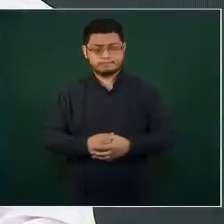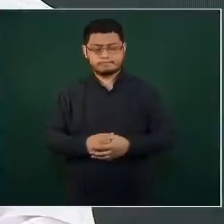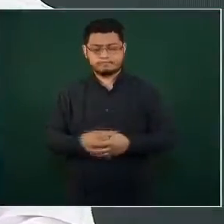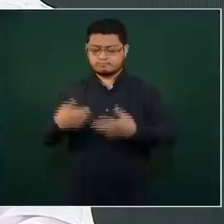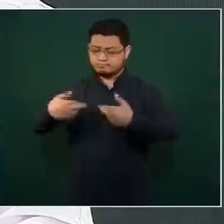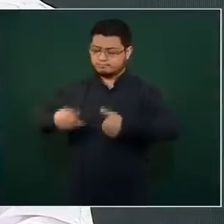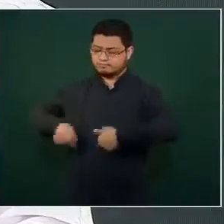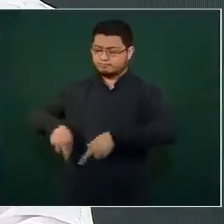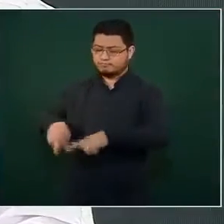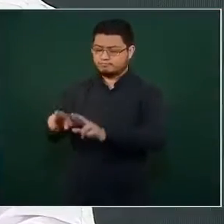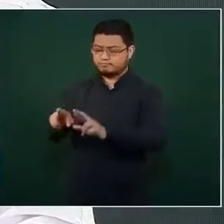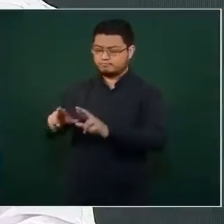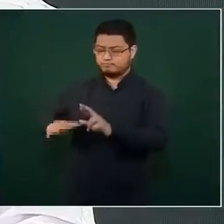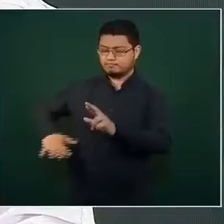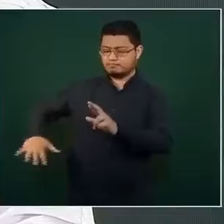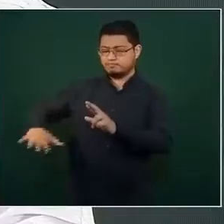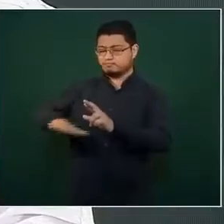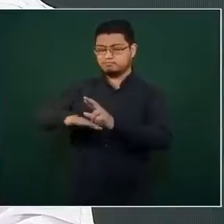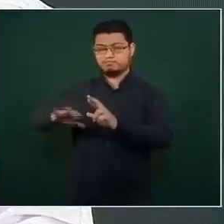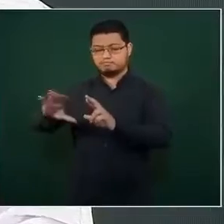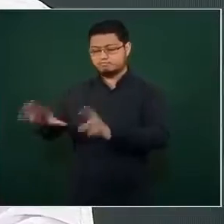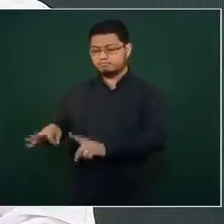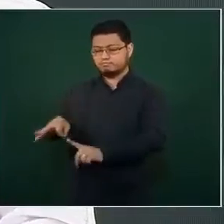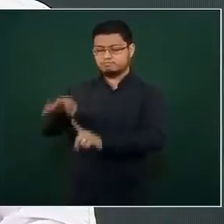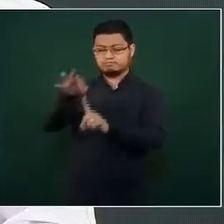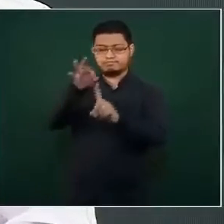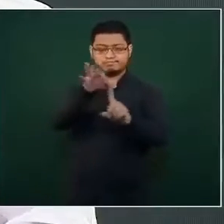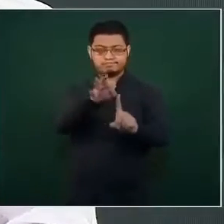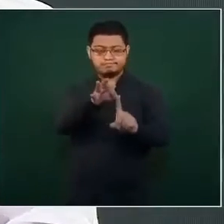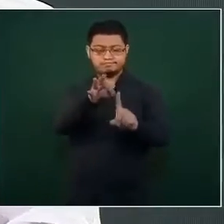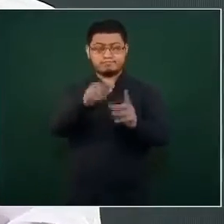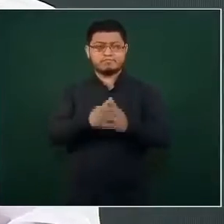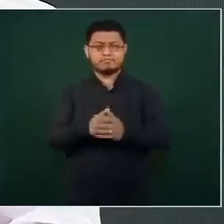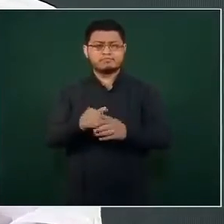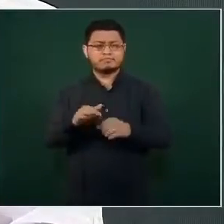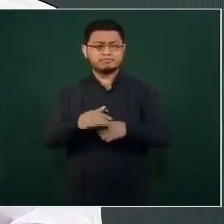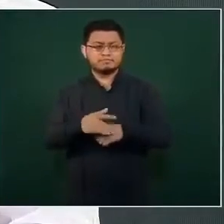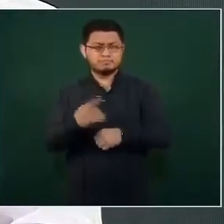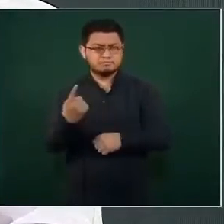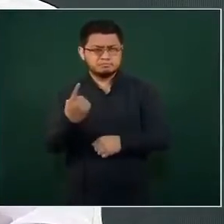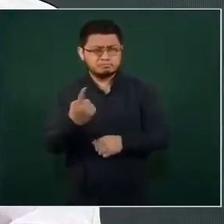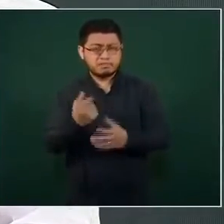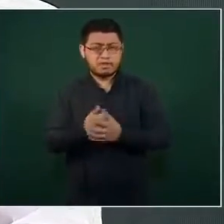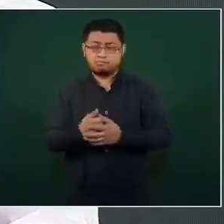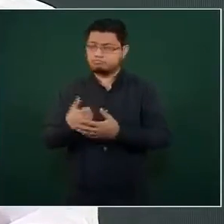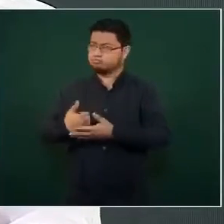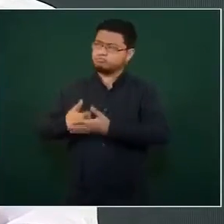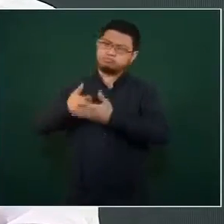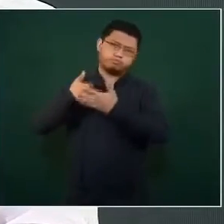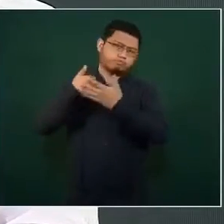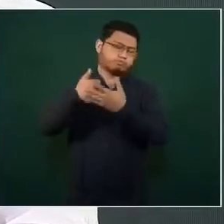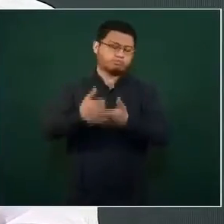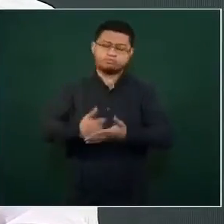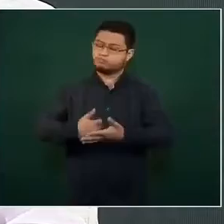representación de todos, porque han ayudado muchísimo,